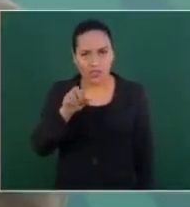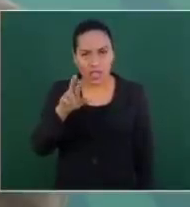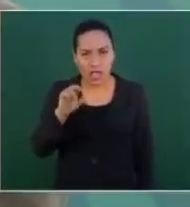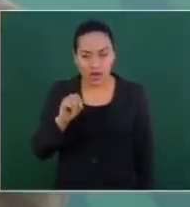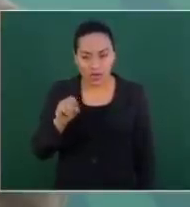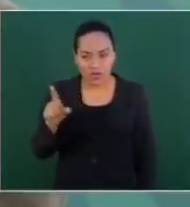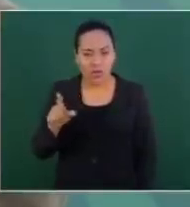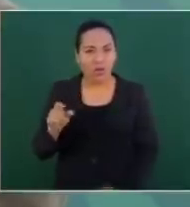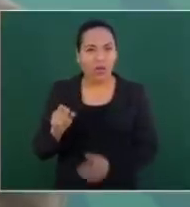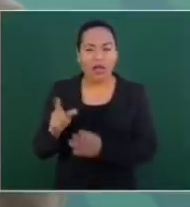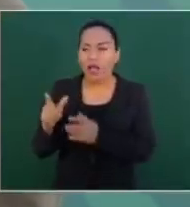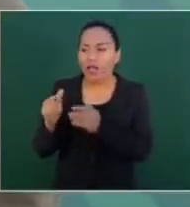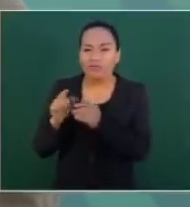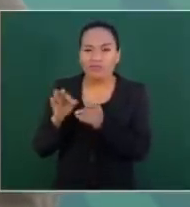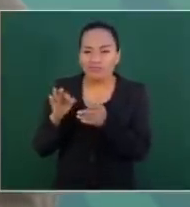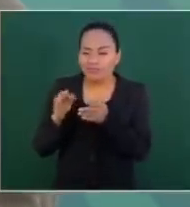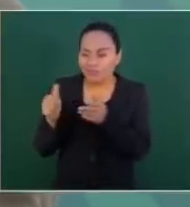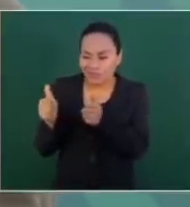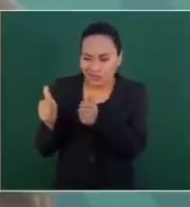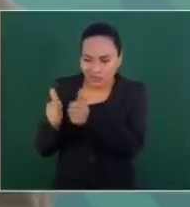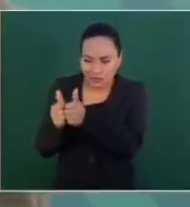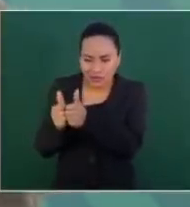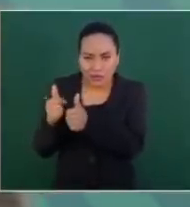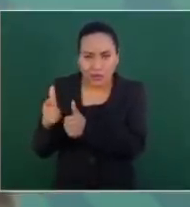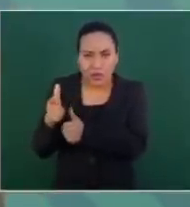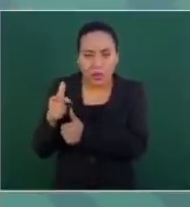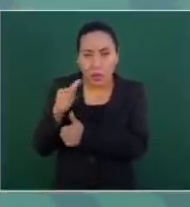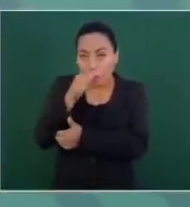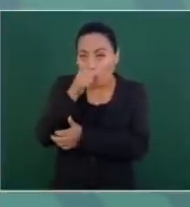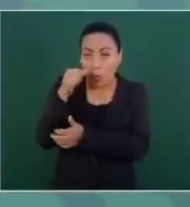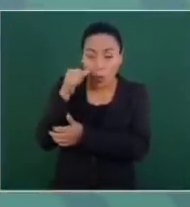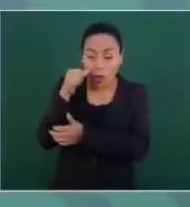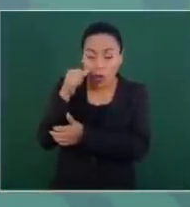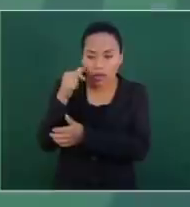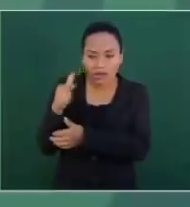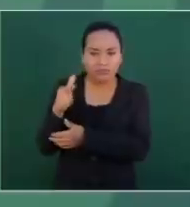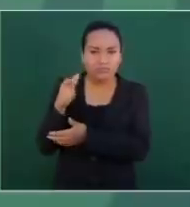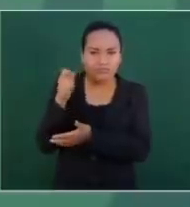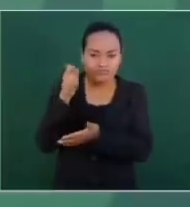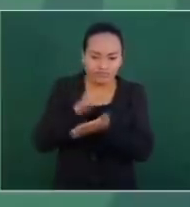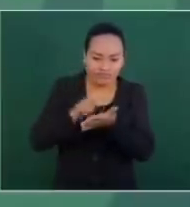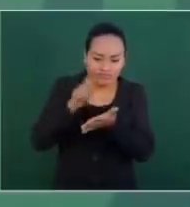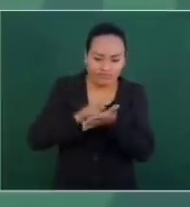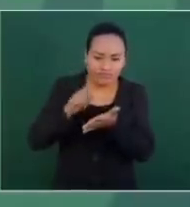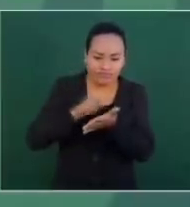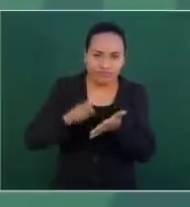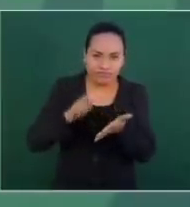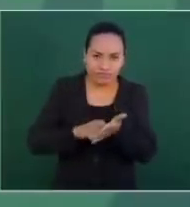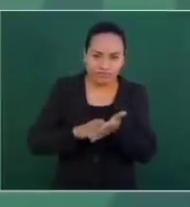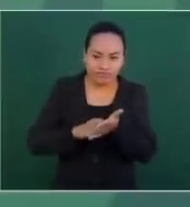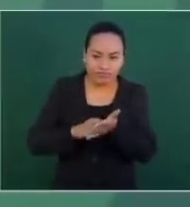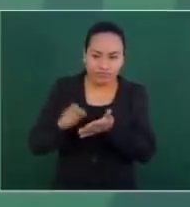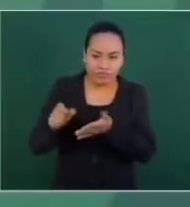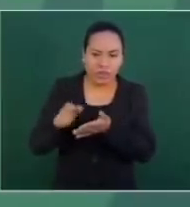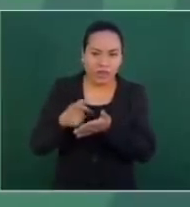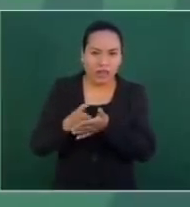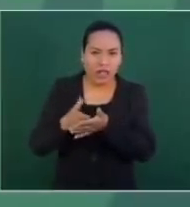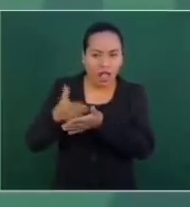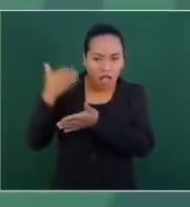que escribía muy bien, que era un hombre de avanzada,